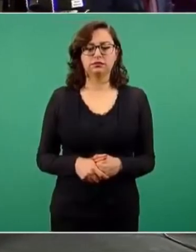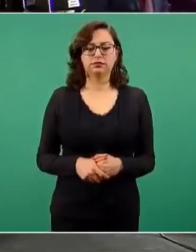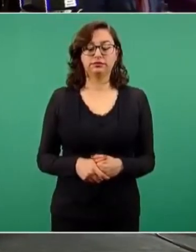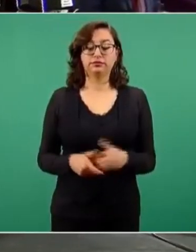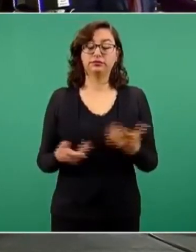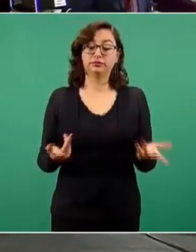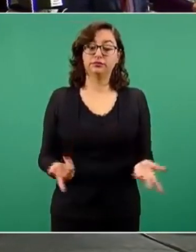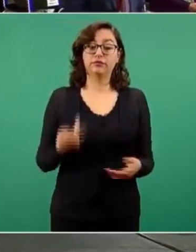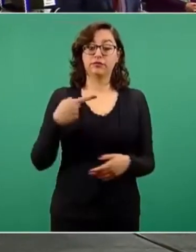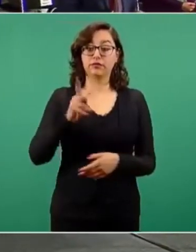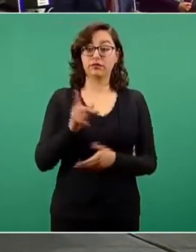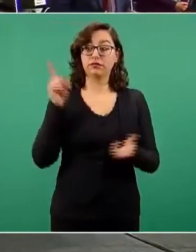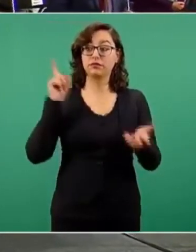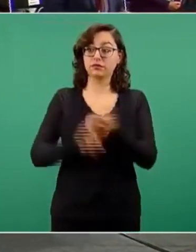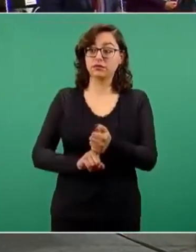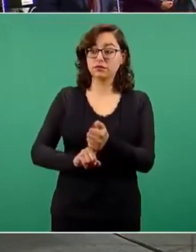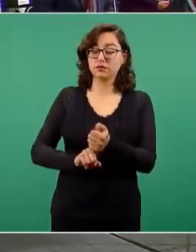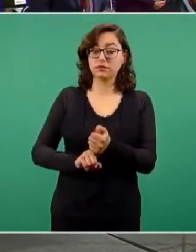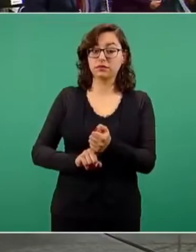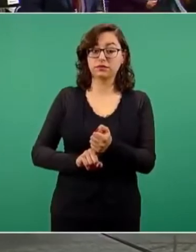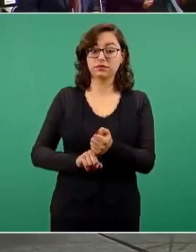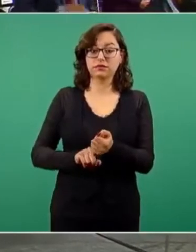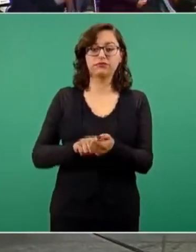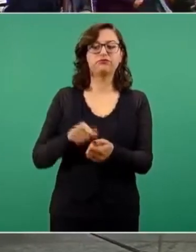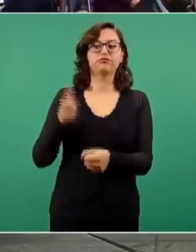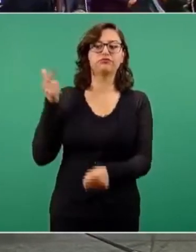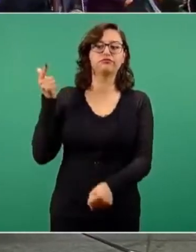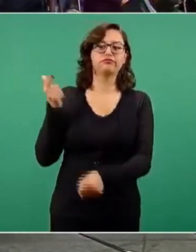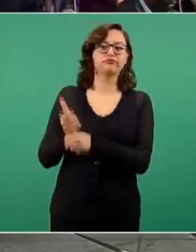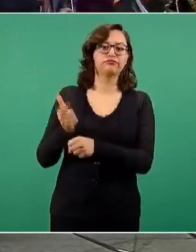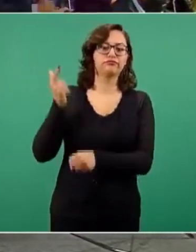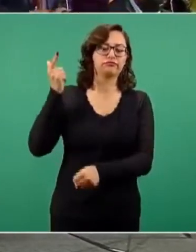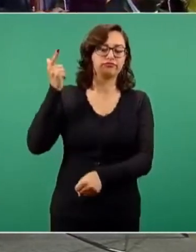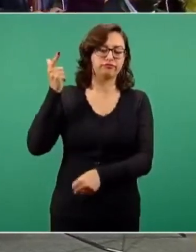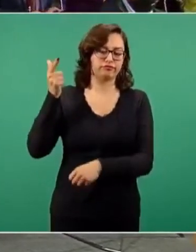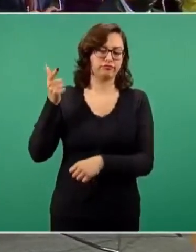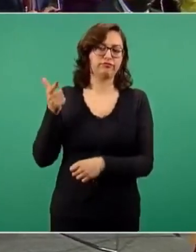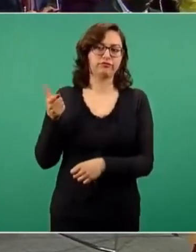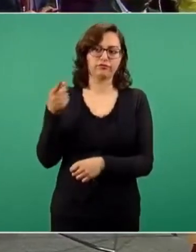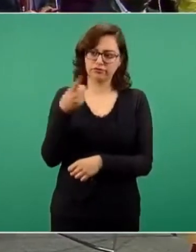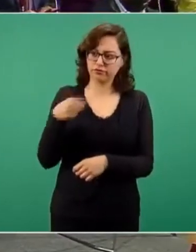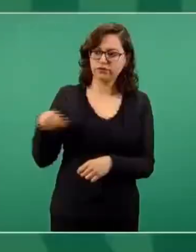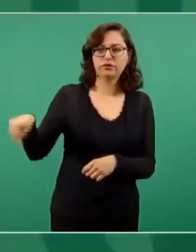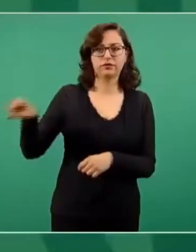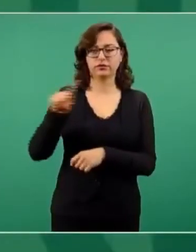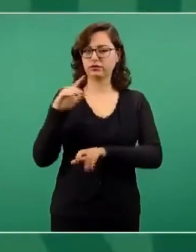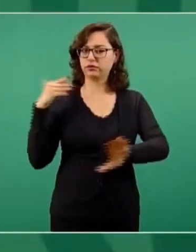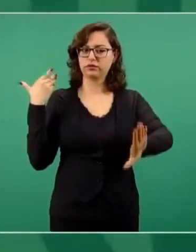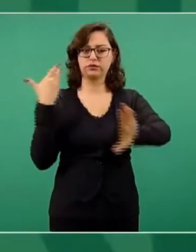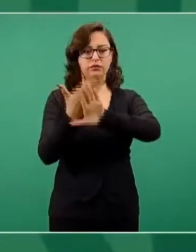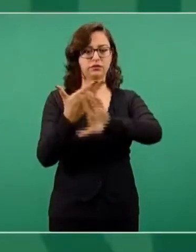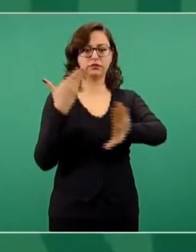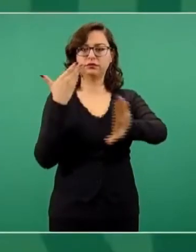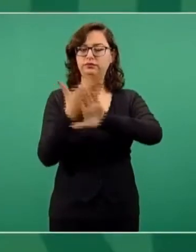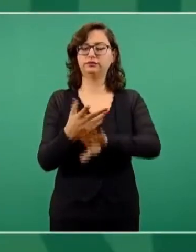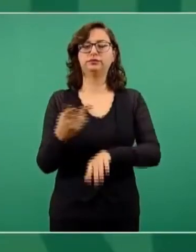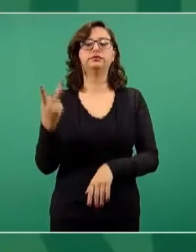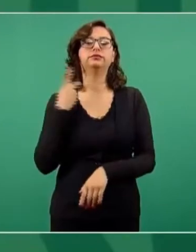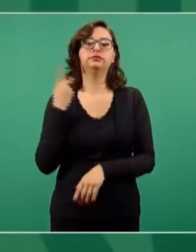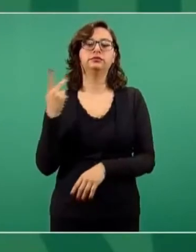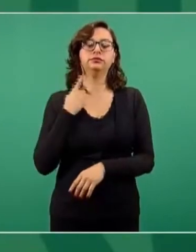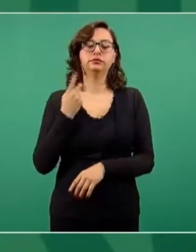pero lo que hay detrás es una oposición política.